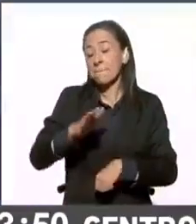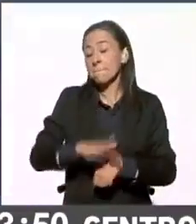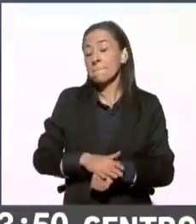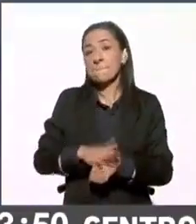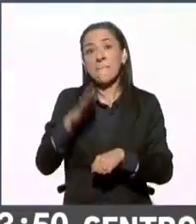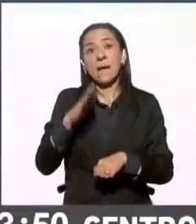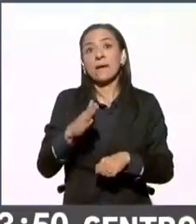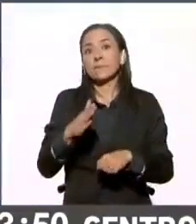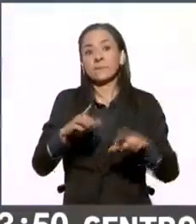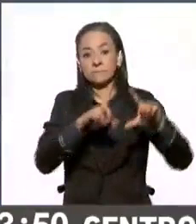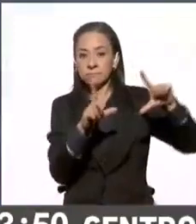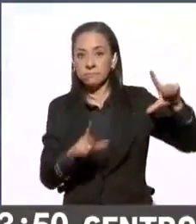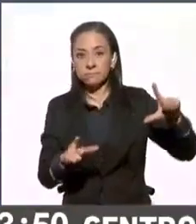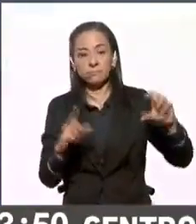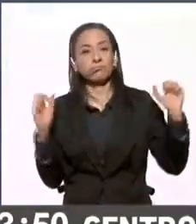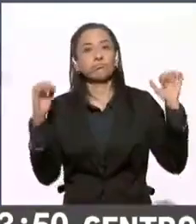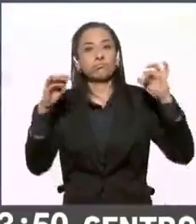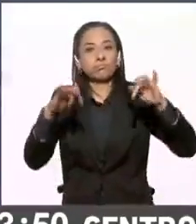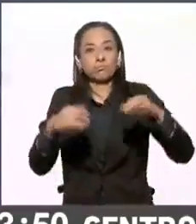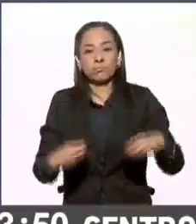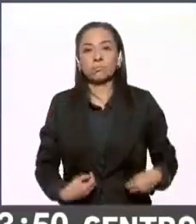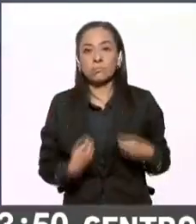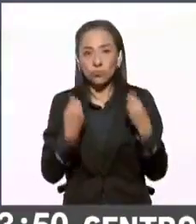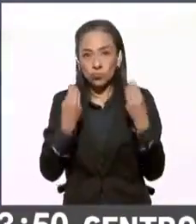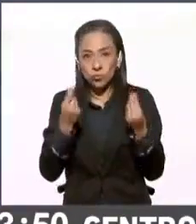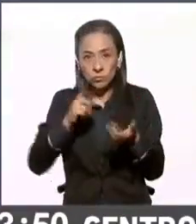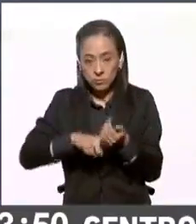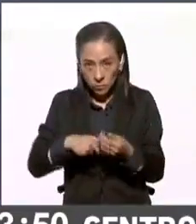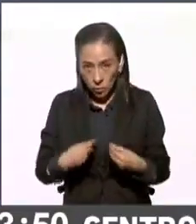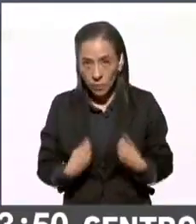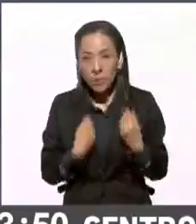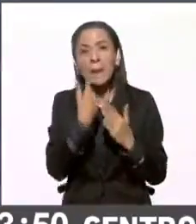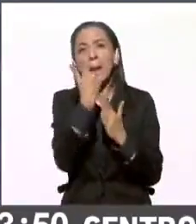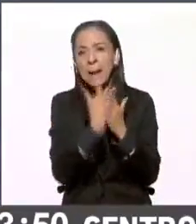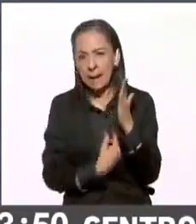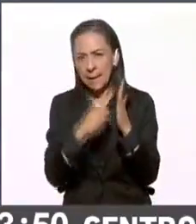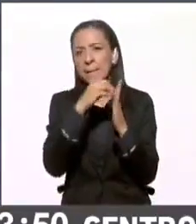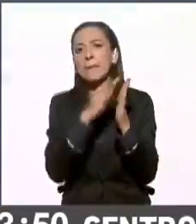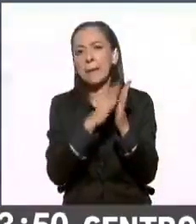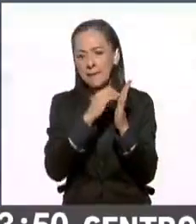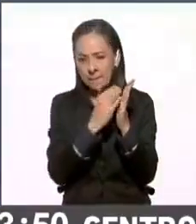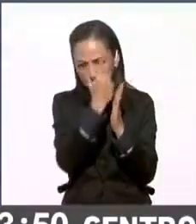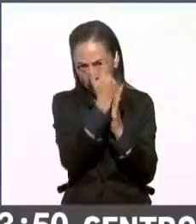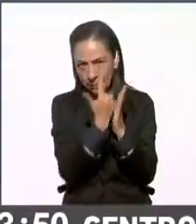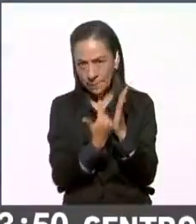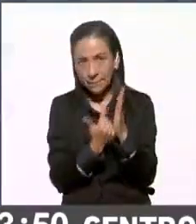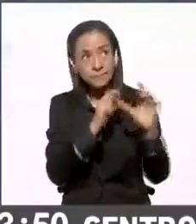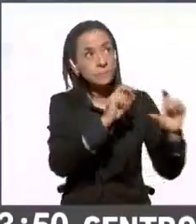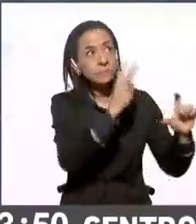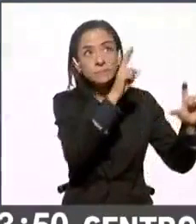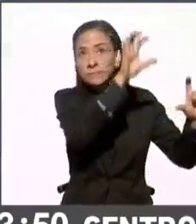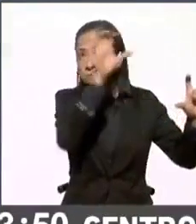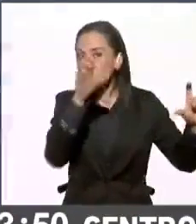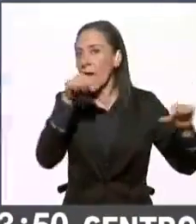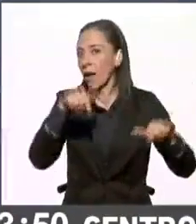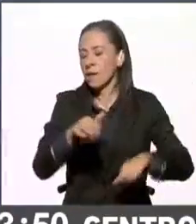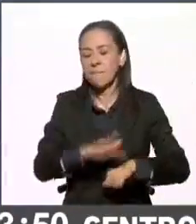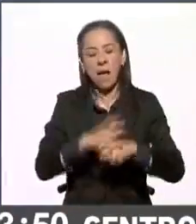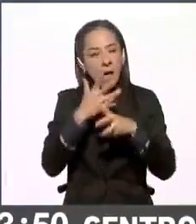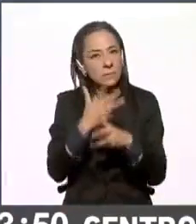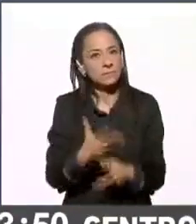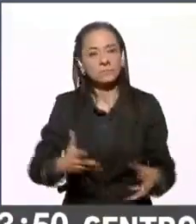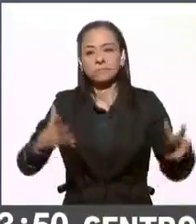del país y también por repente tiene el padrón electoral pues mucho más amplio en las 32 entidades hay un avance pues considerable